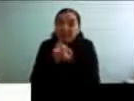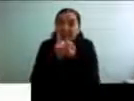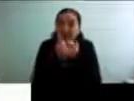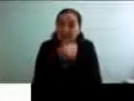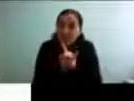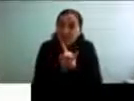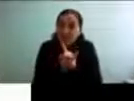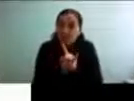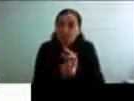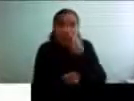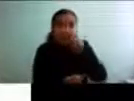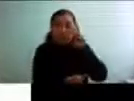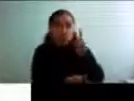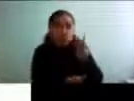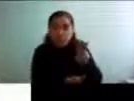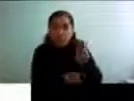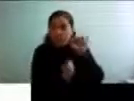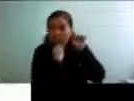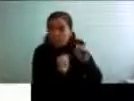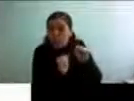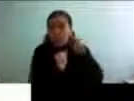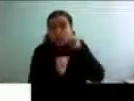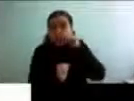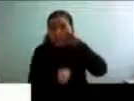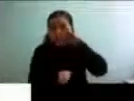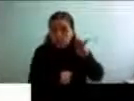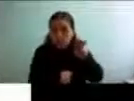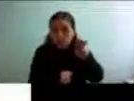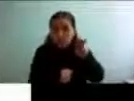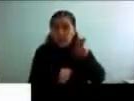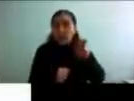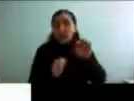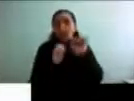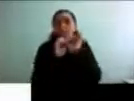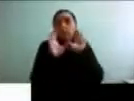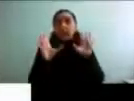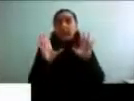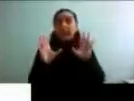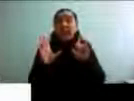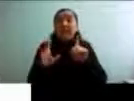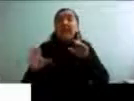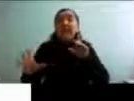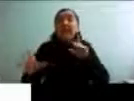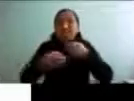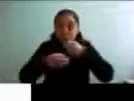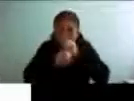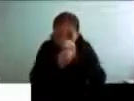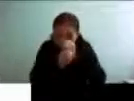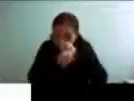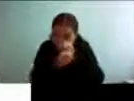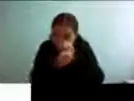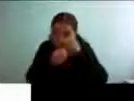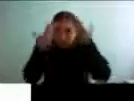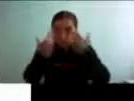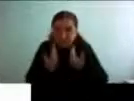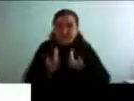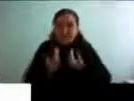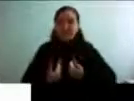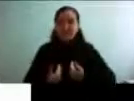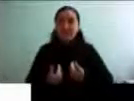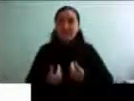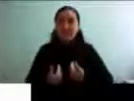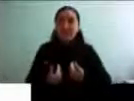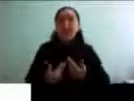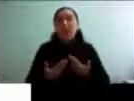evidentes, y que son bien visibles, y que tienen que ver con la biología, y que además muchas veces dan